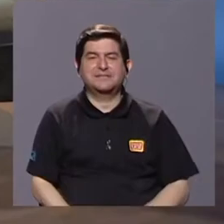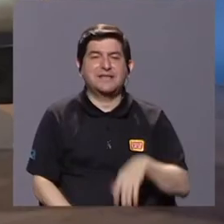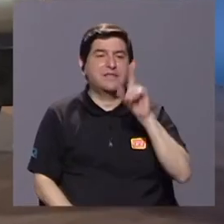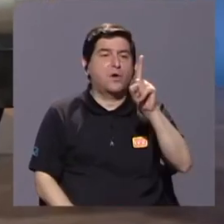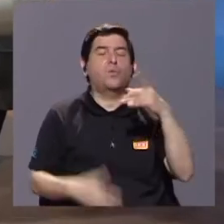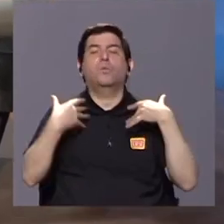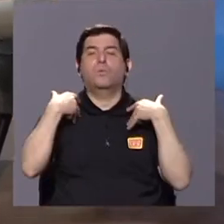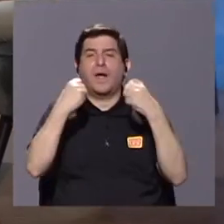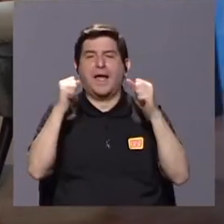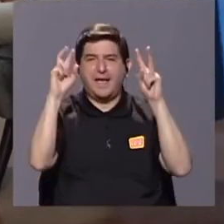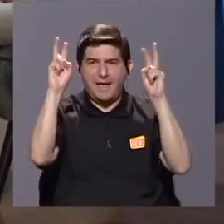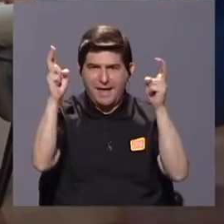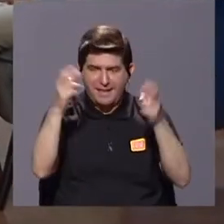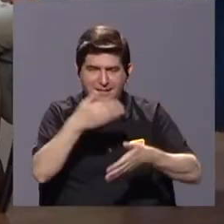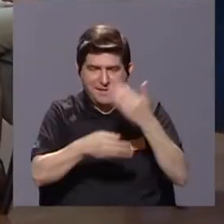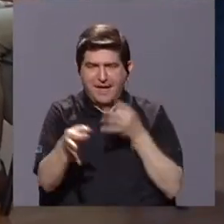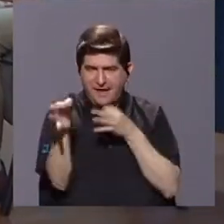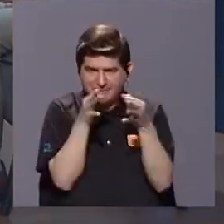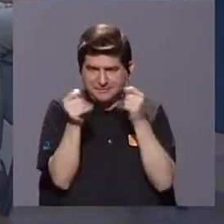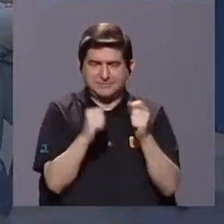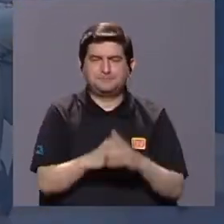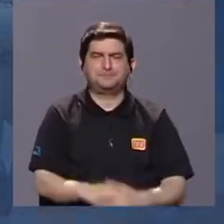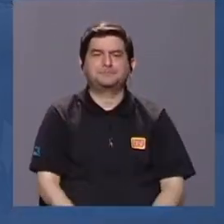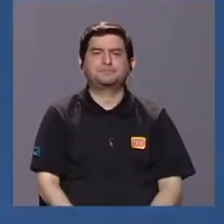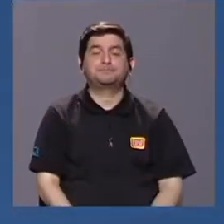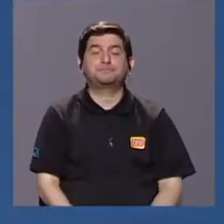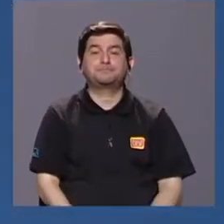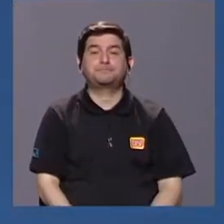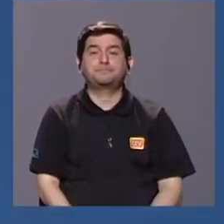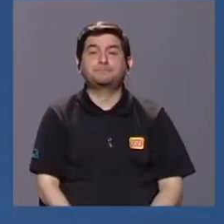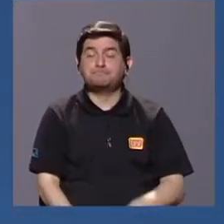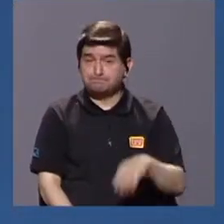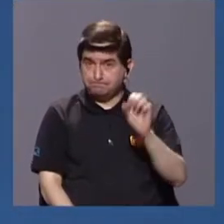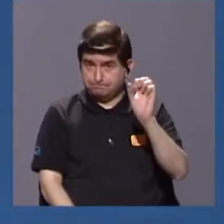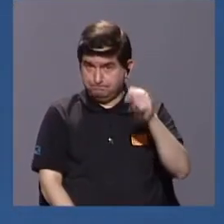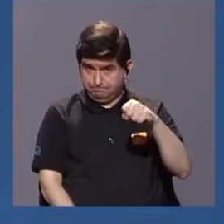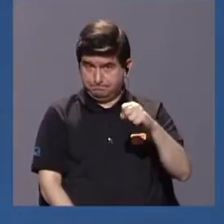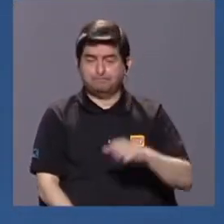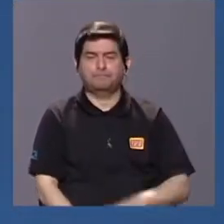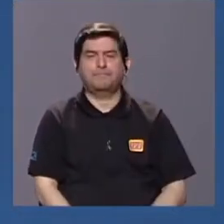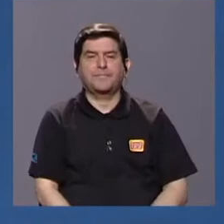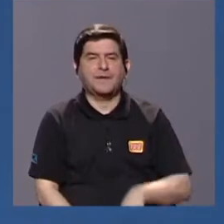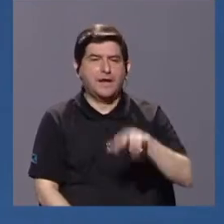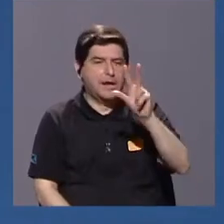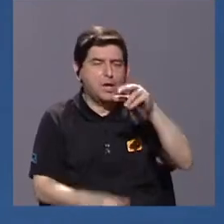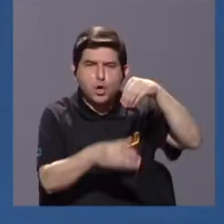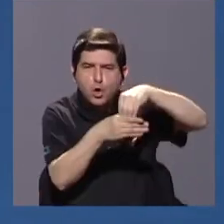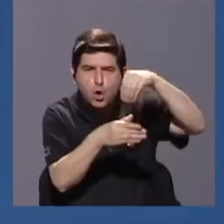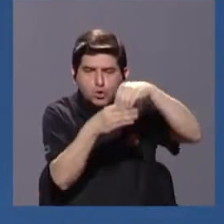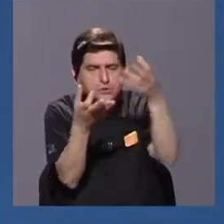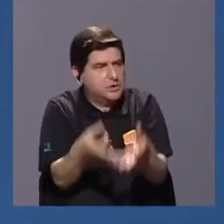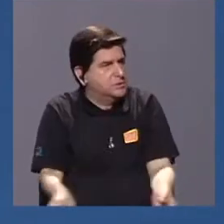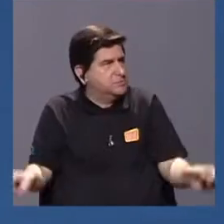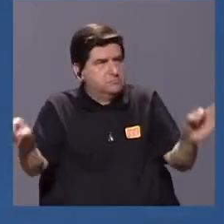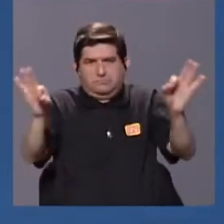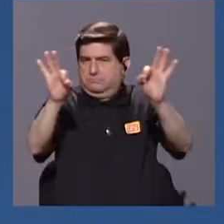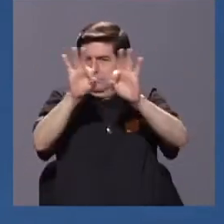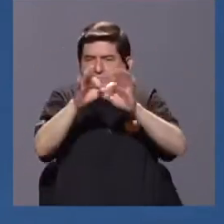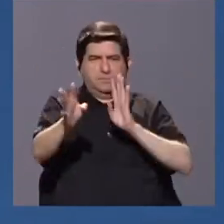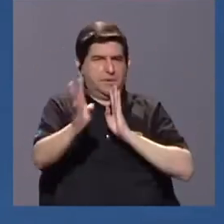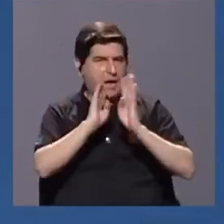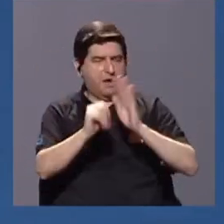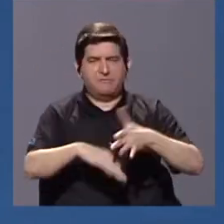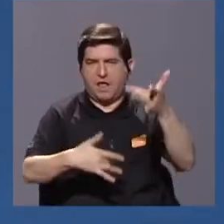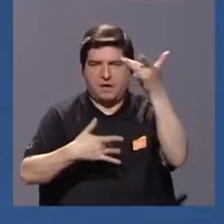explicaba al inicio del programa. Sí, bueno, estos tres componentes son muy importantes a la hora de hablar